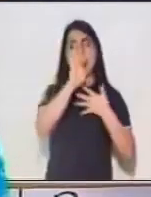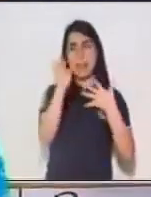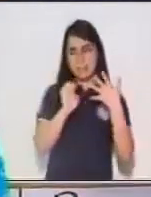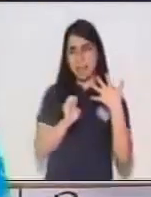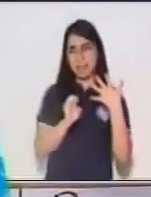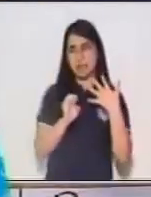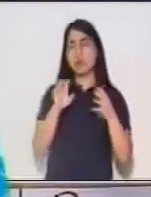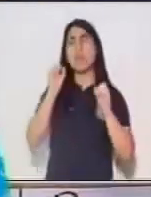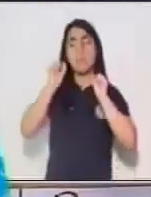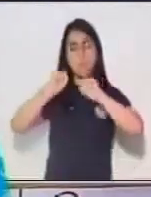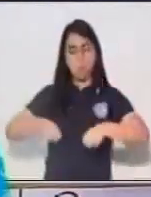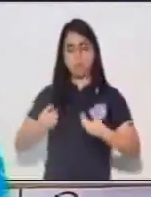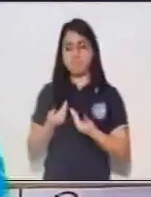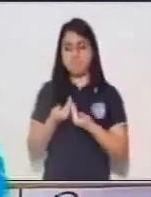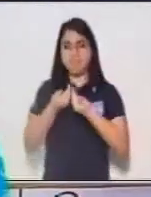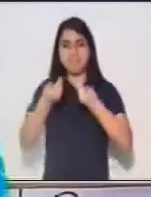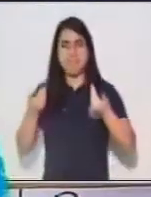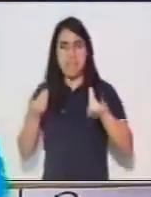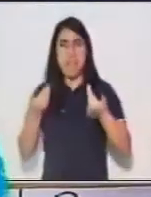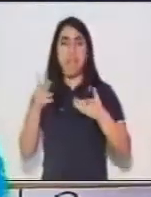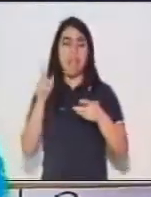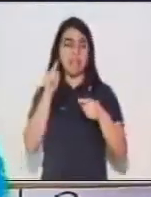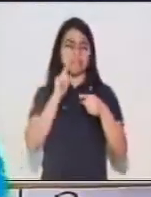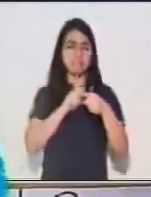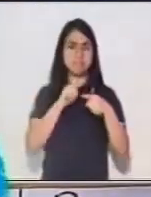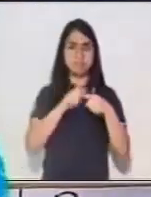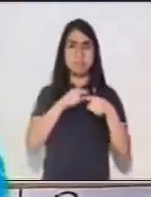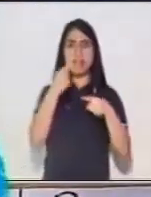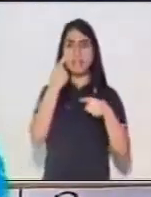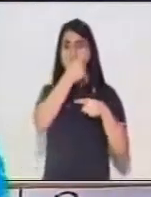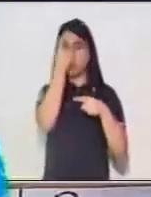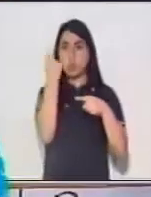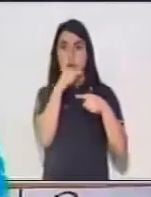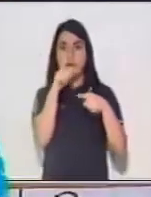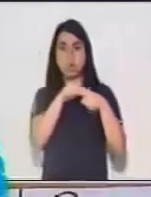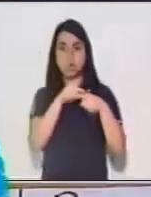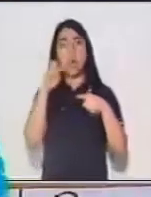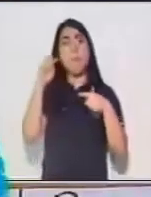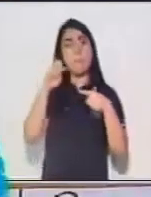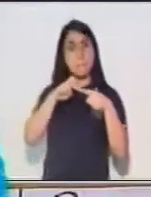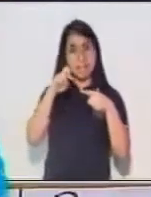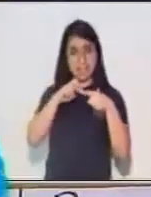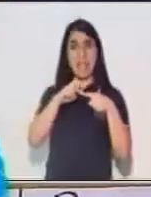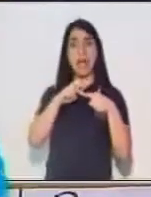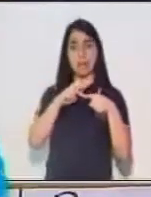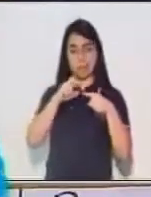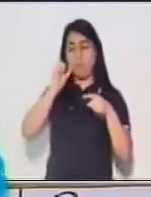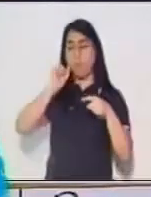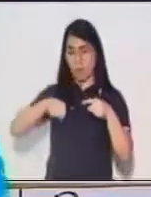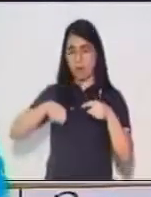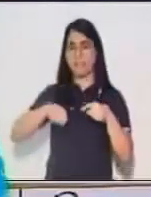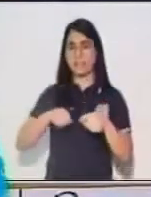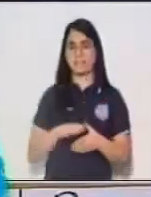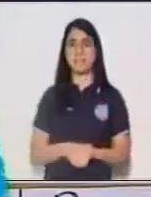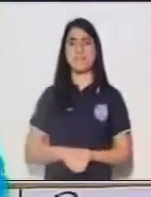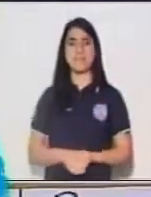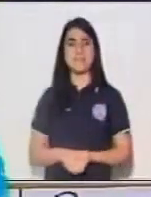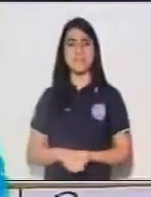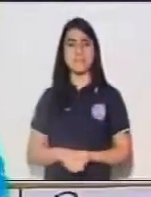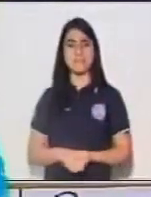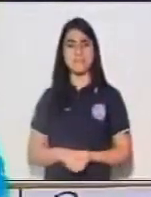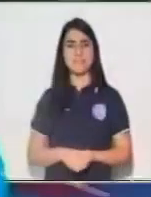sujeto, aquí le vamos a llamar sintagma nominal. Y el predicado es un sintagma verbal.